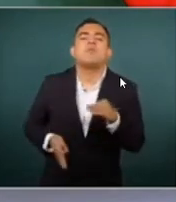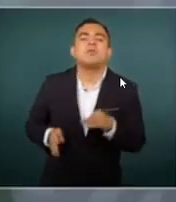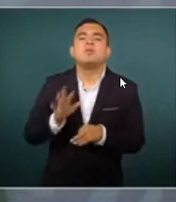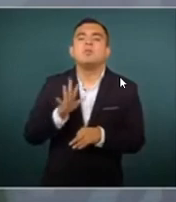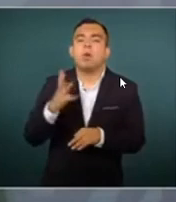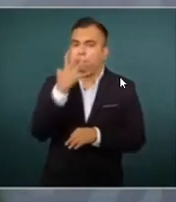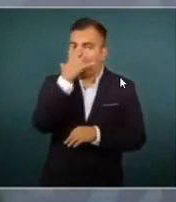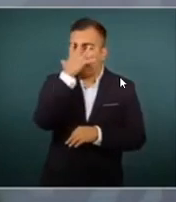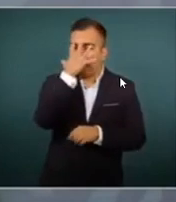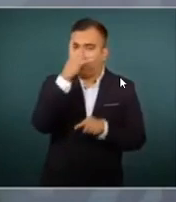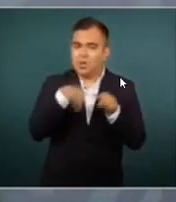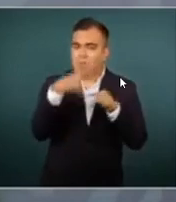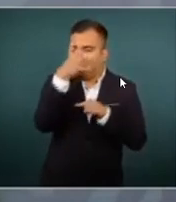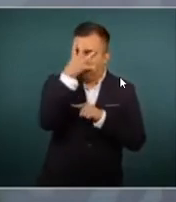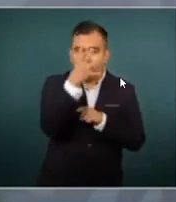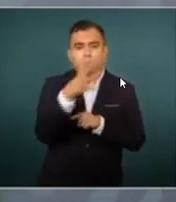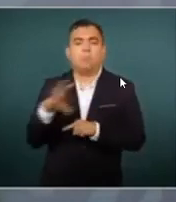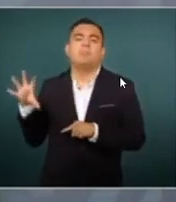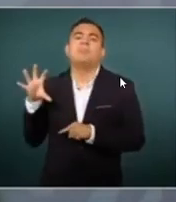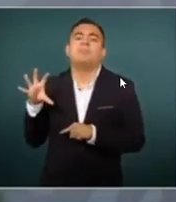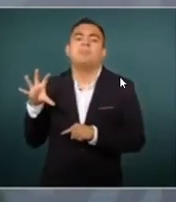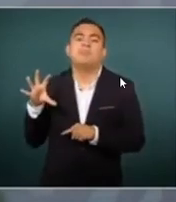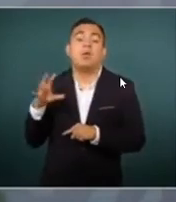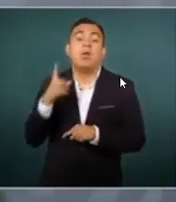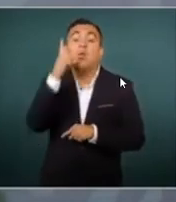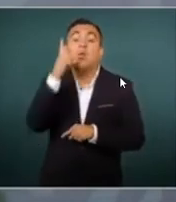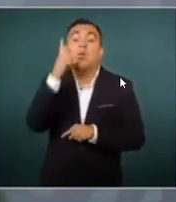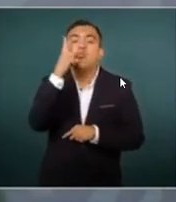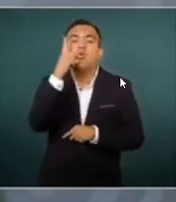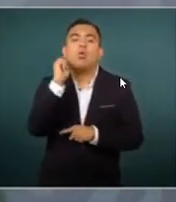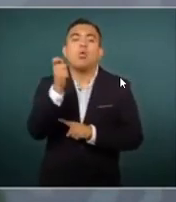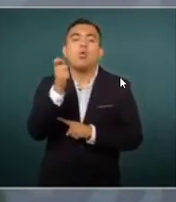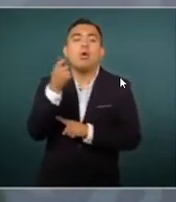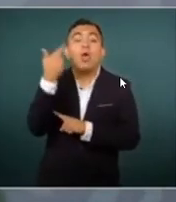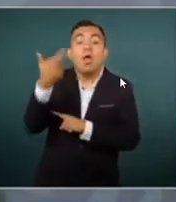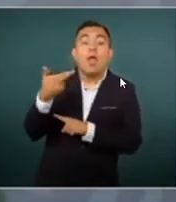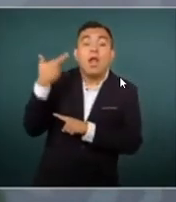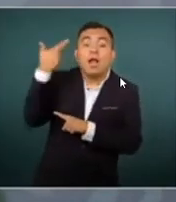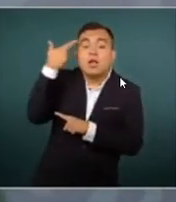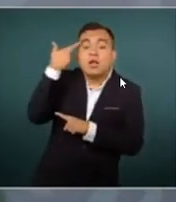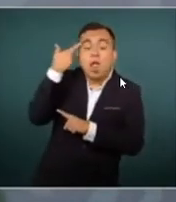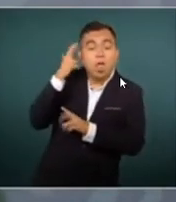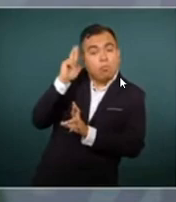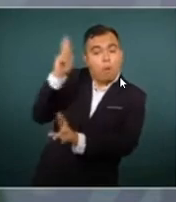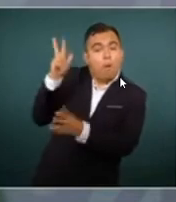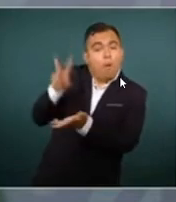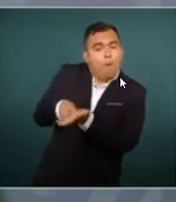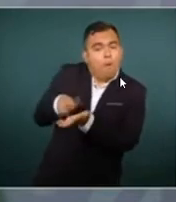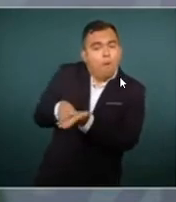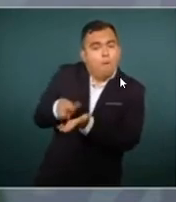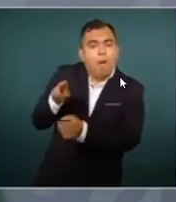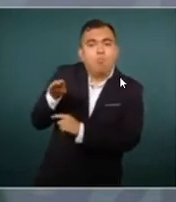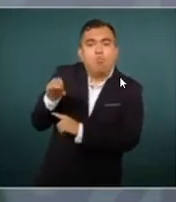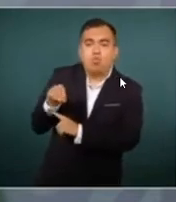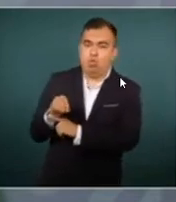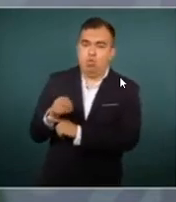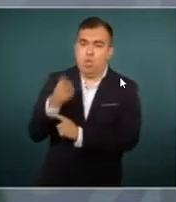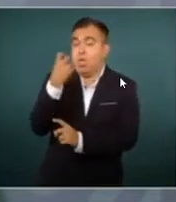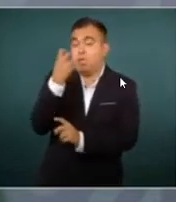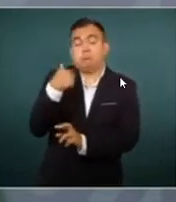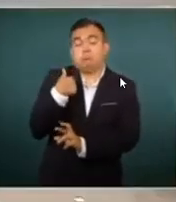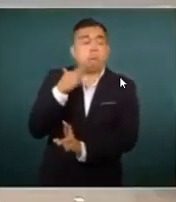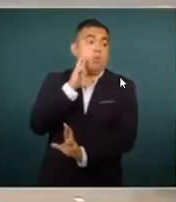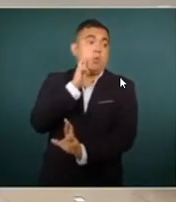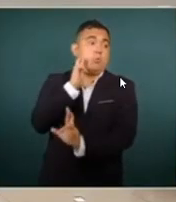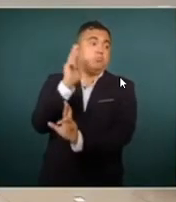faltaría decir el rey va desnudo, esa es la respuesta.